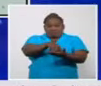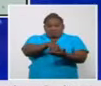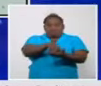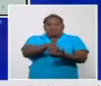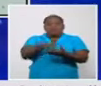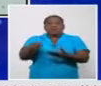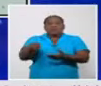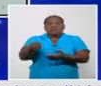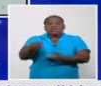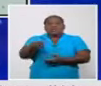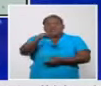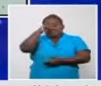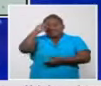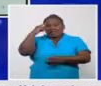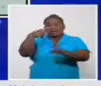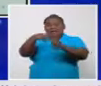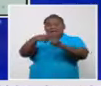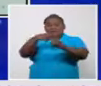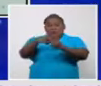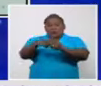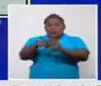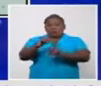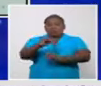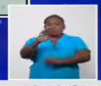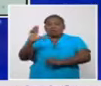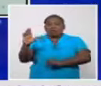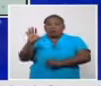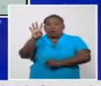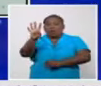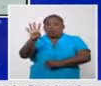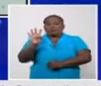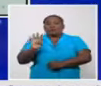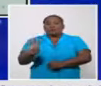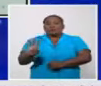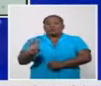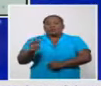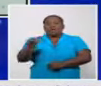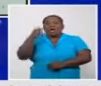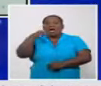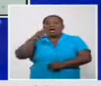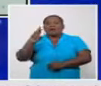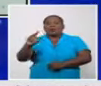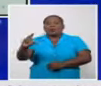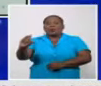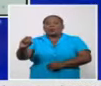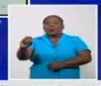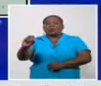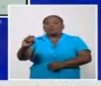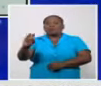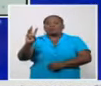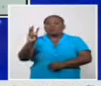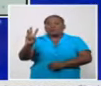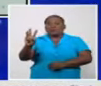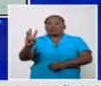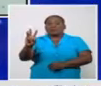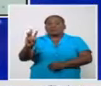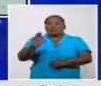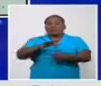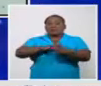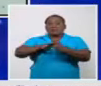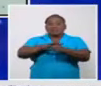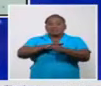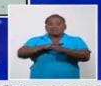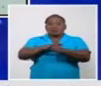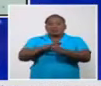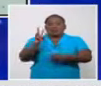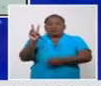del Norte y Madruga con 4 cada uno Jarouco y Guines con 3 cada uno San José de las Lajas con 2